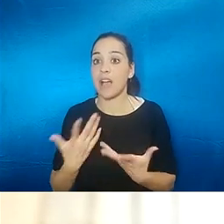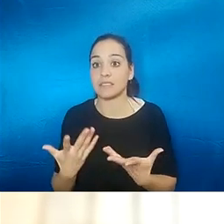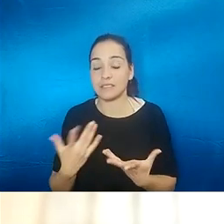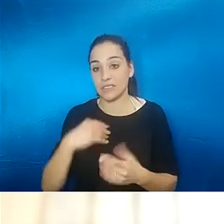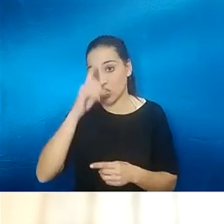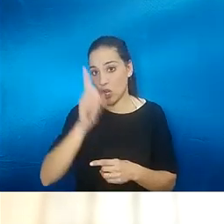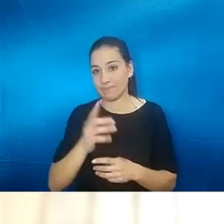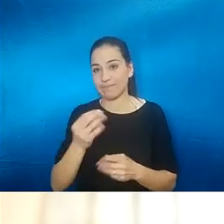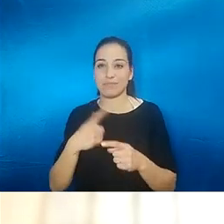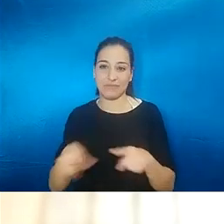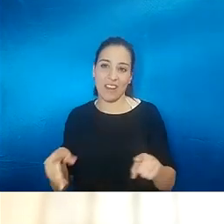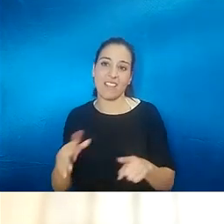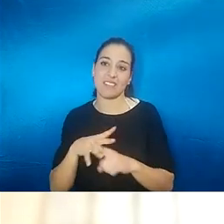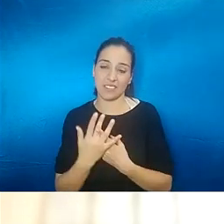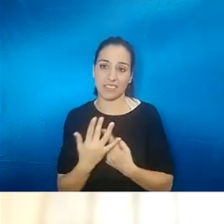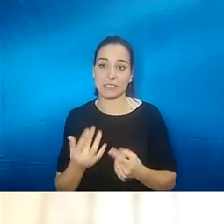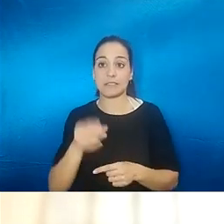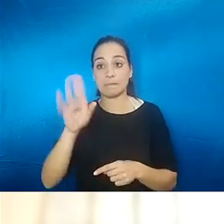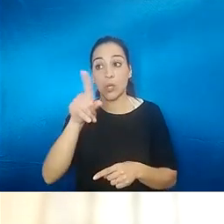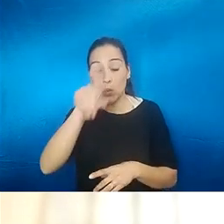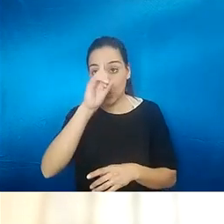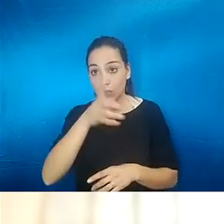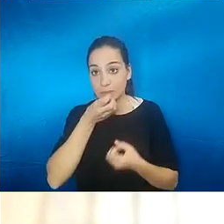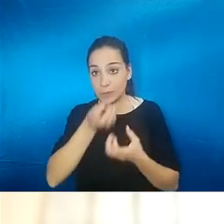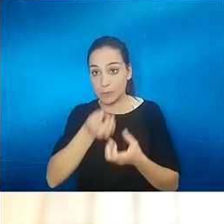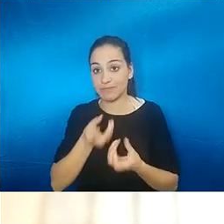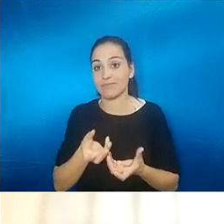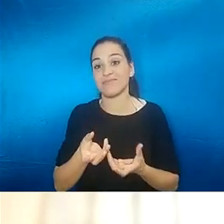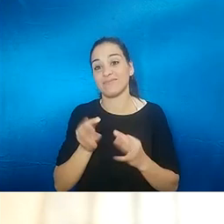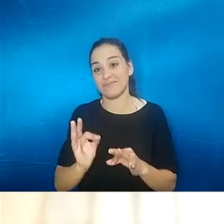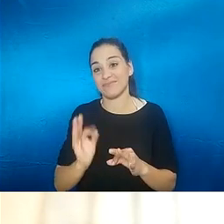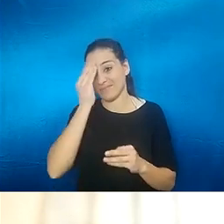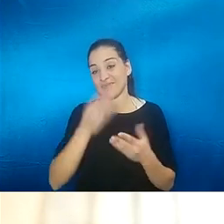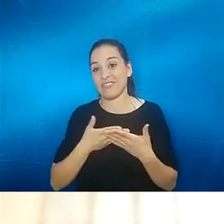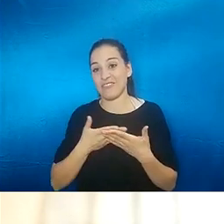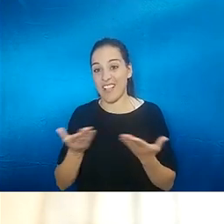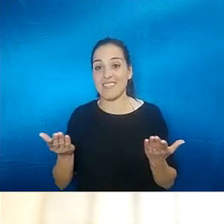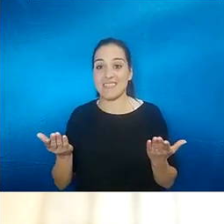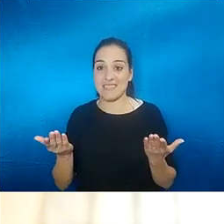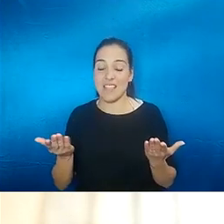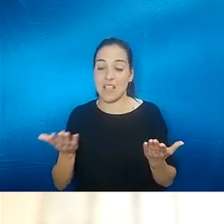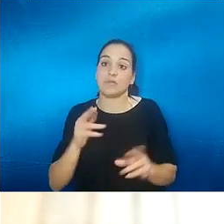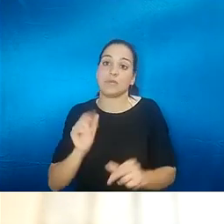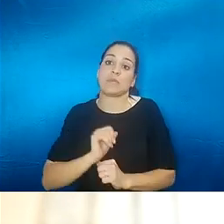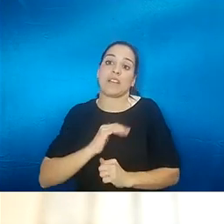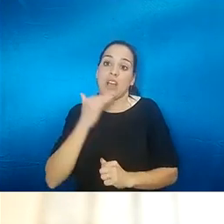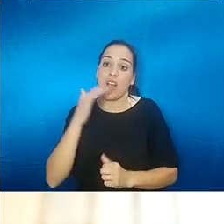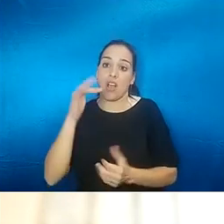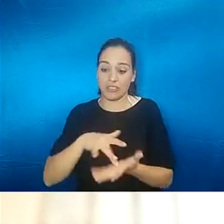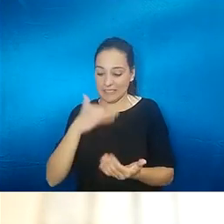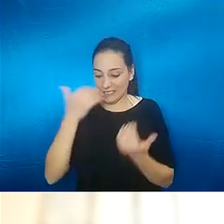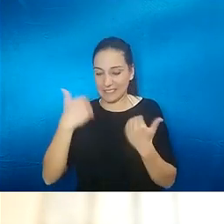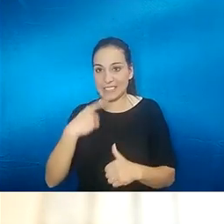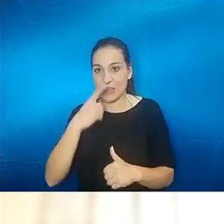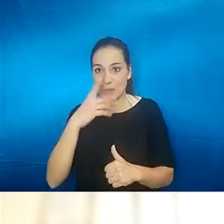cambia la situación no sé yo espero darles la confianza como para que si en algún momento pasa algo así me lo